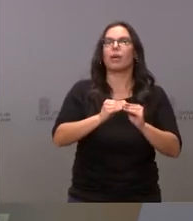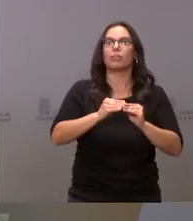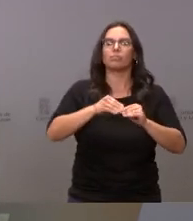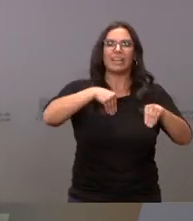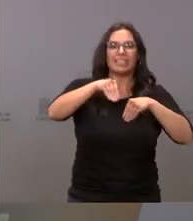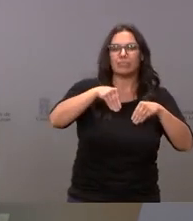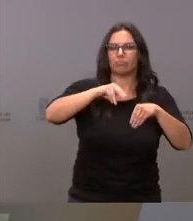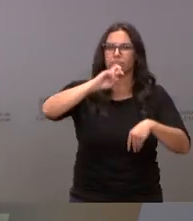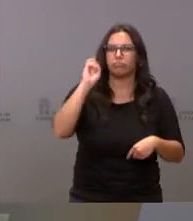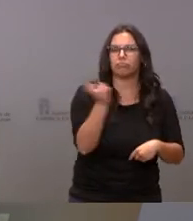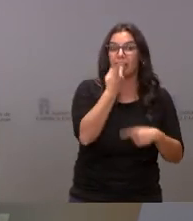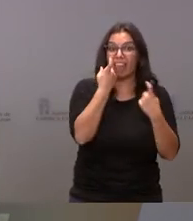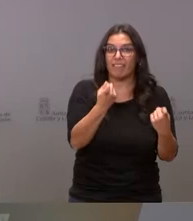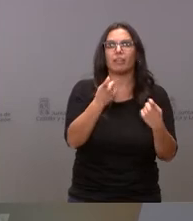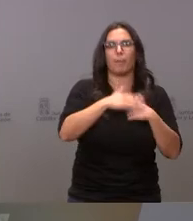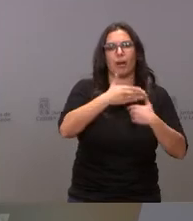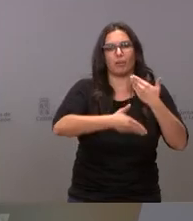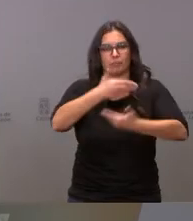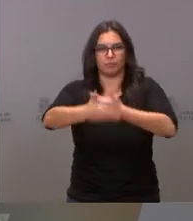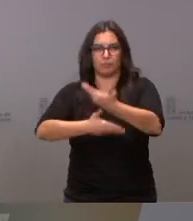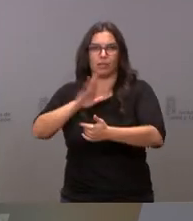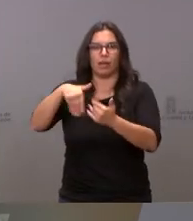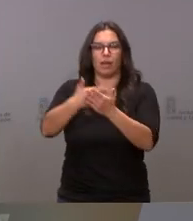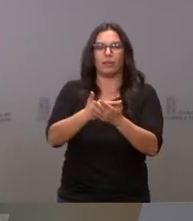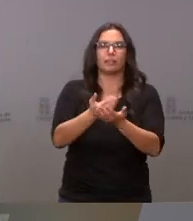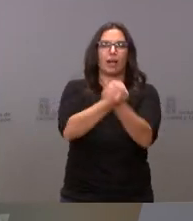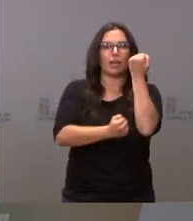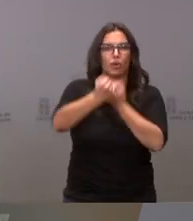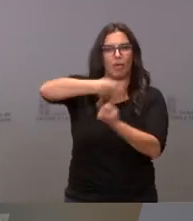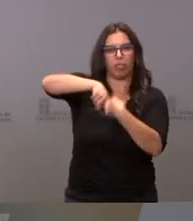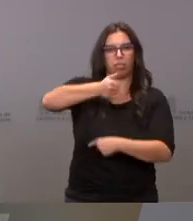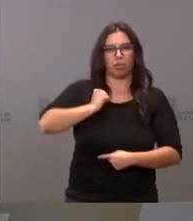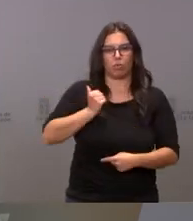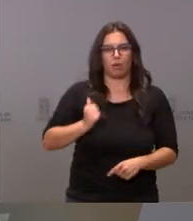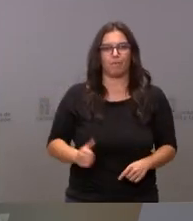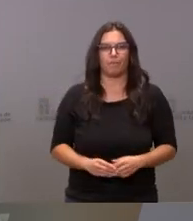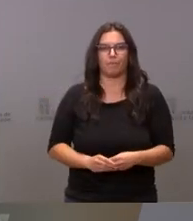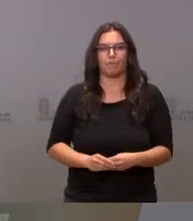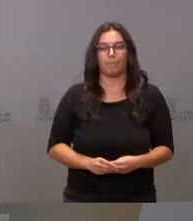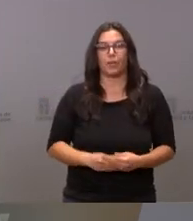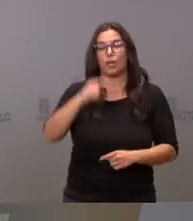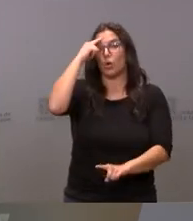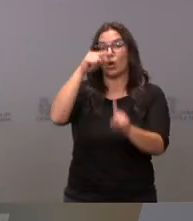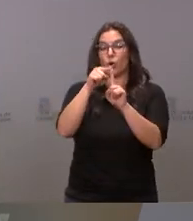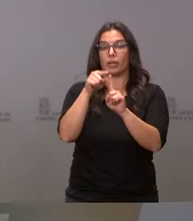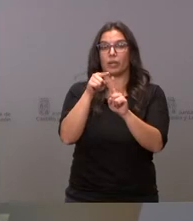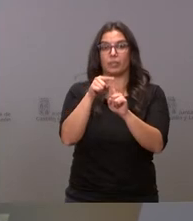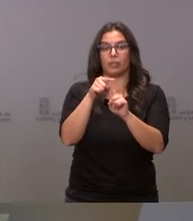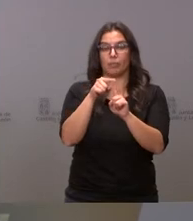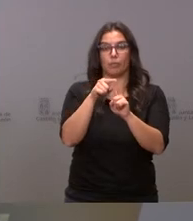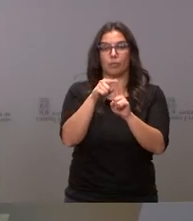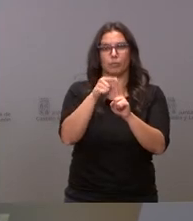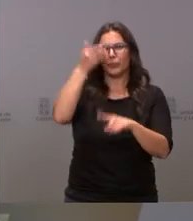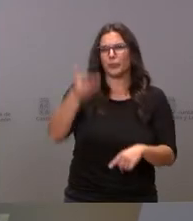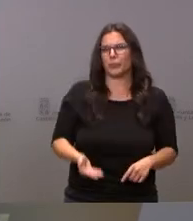necesarios para encaminar esta transición hacia esa economía circular. Los objetivos son muy